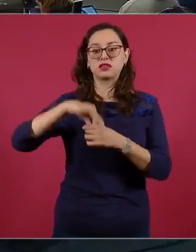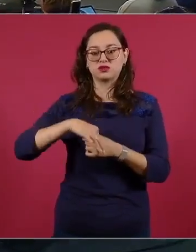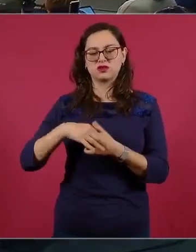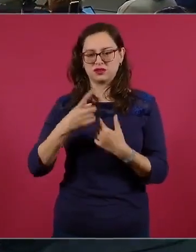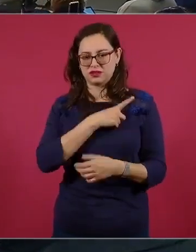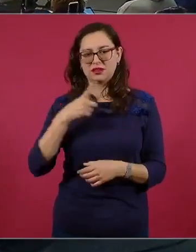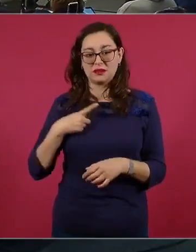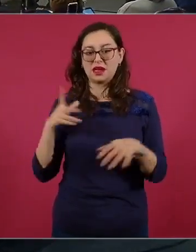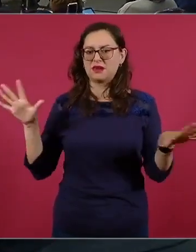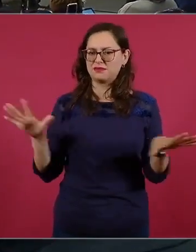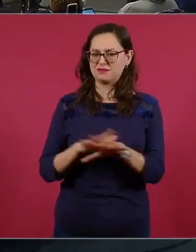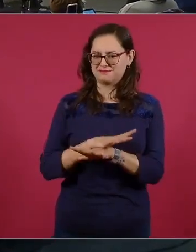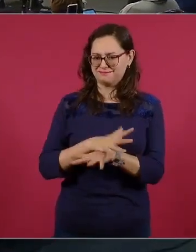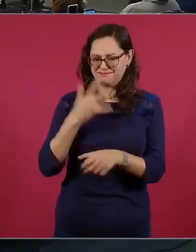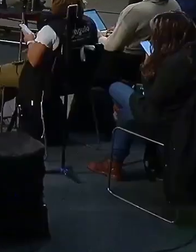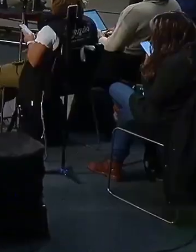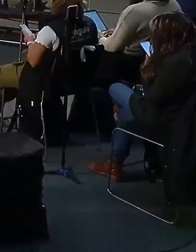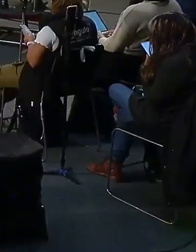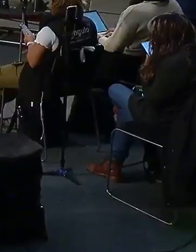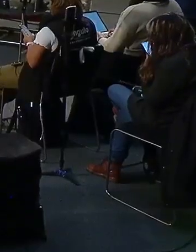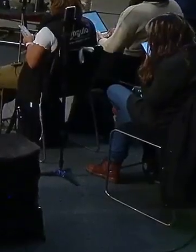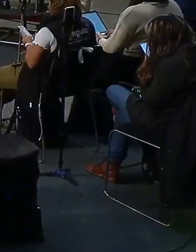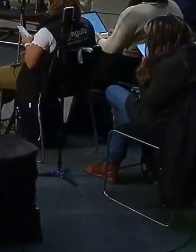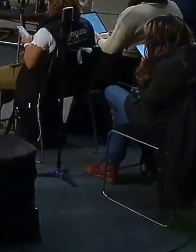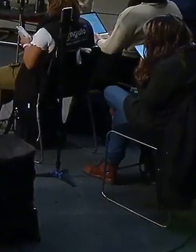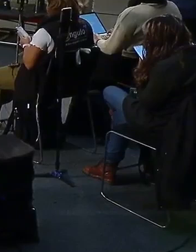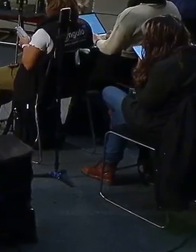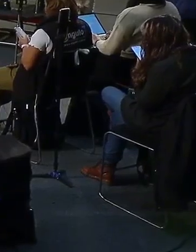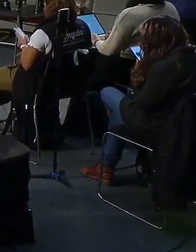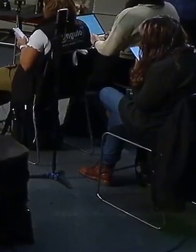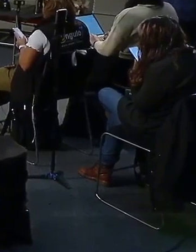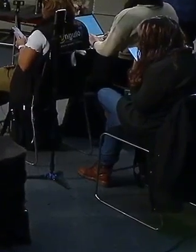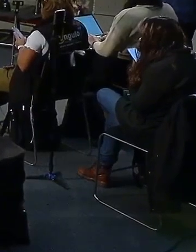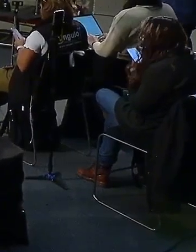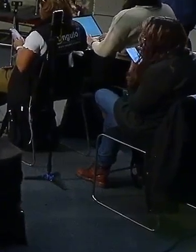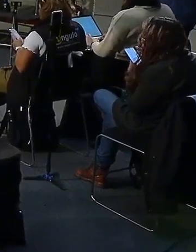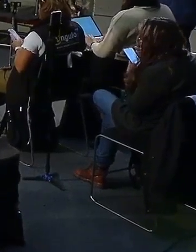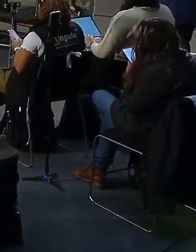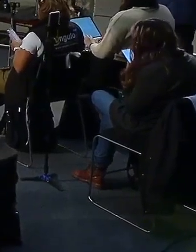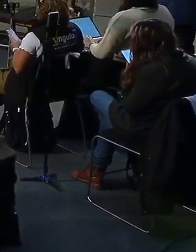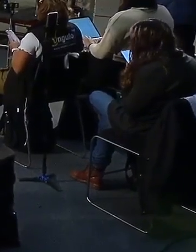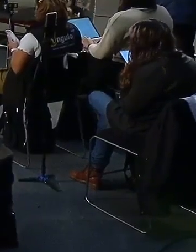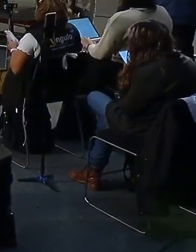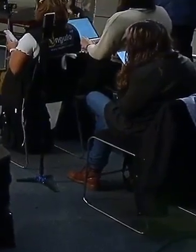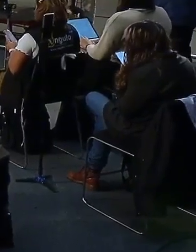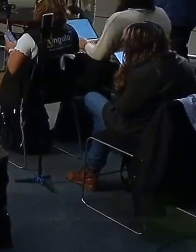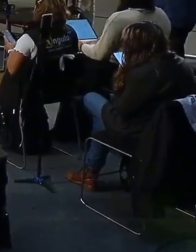posible que el Consejo de Seguridad de la ONU esté manejado por cinco naciones